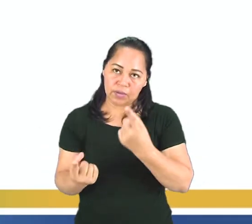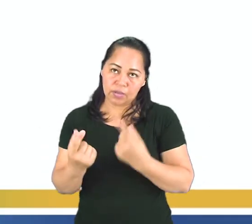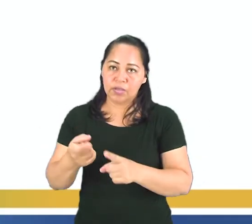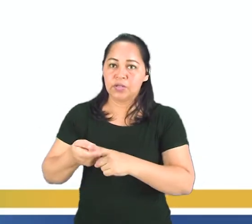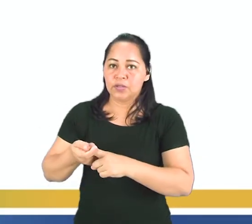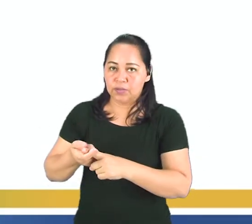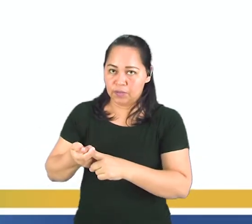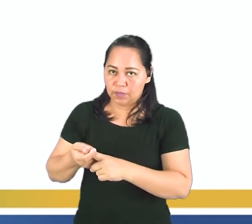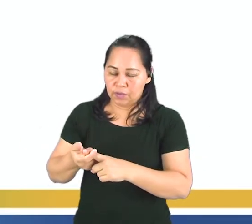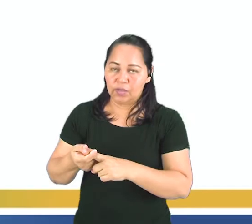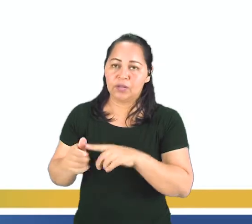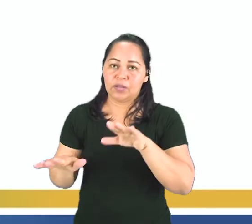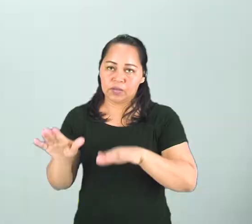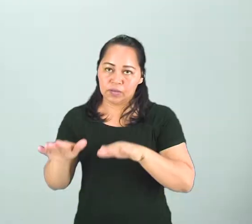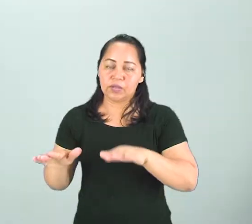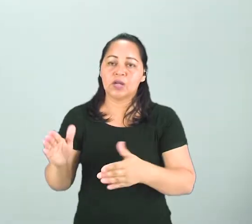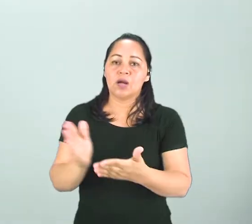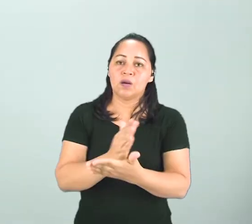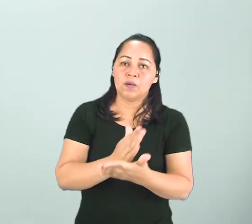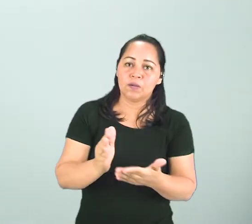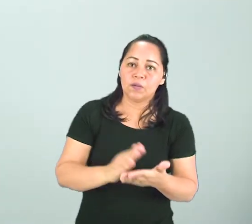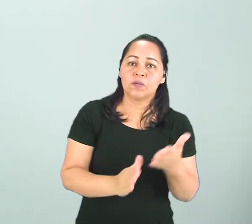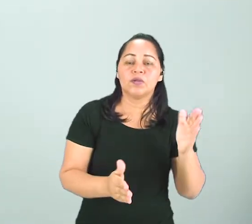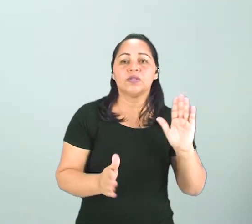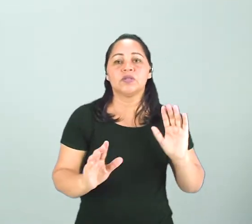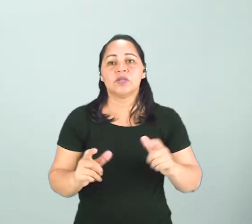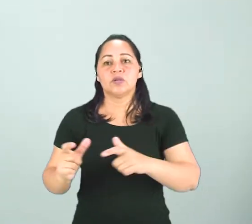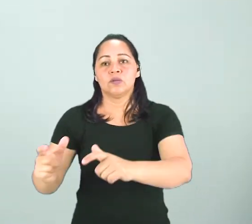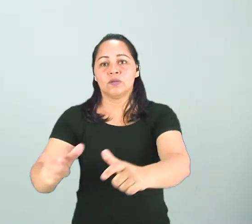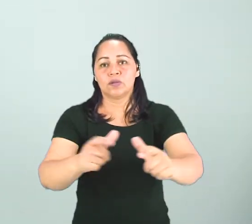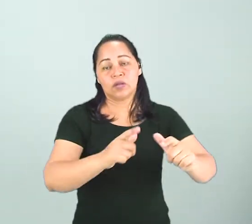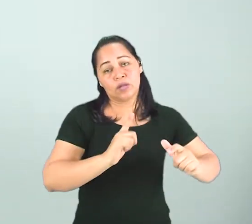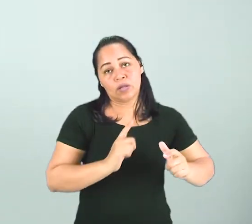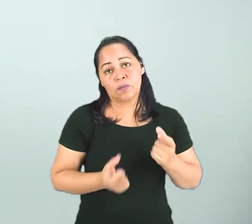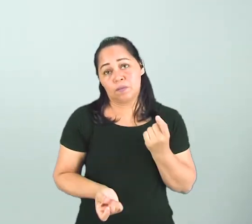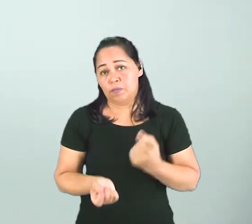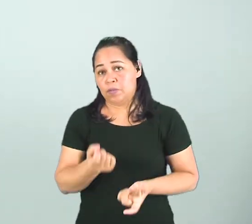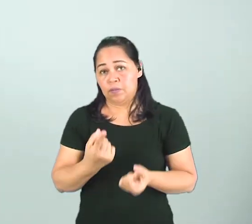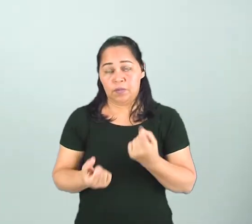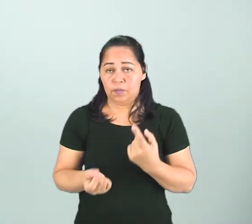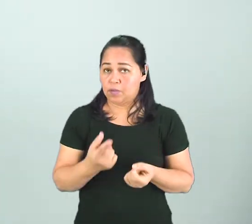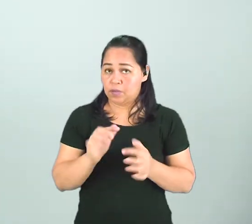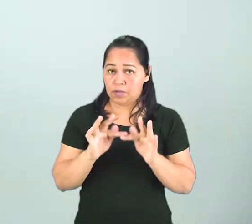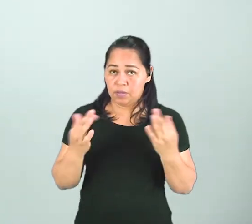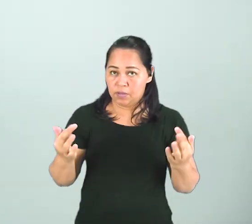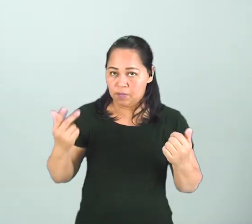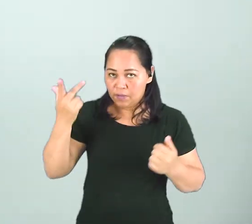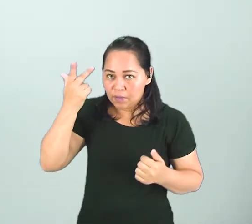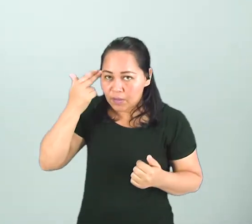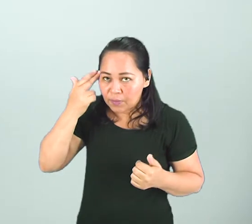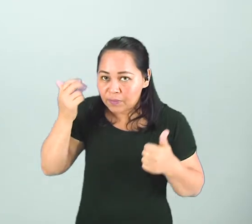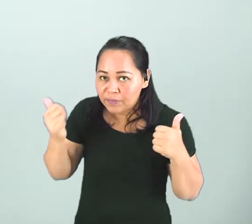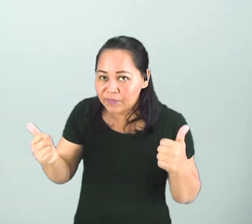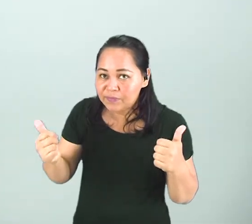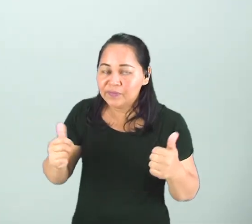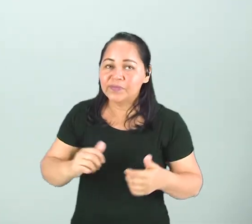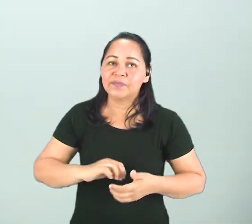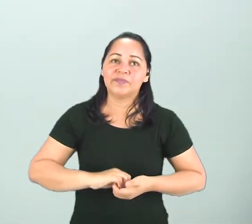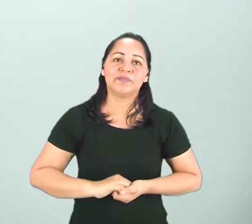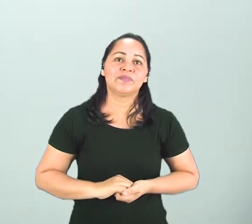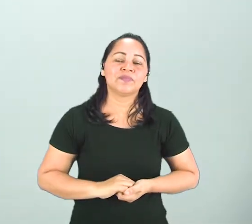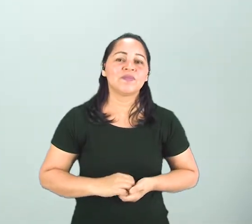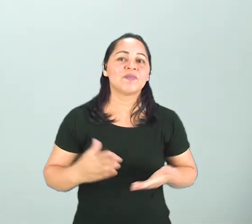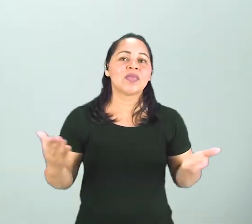¿Está bien? En algunas regiones también encontramos pipoca. Simple así. ¿Tranquilos? Bueno,